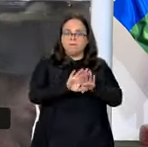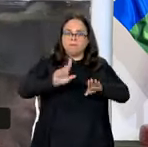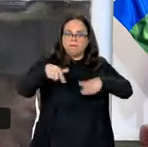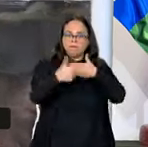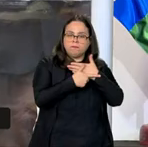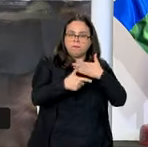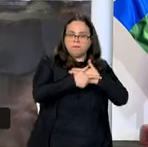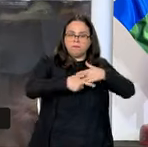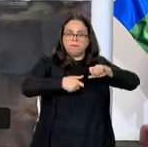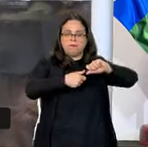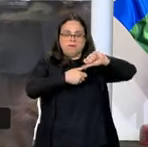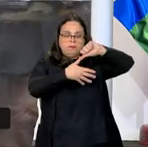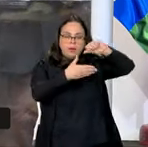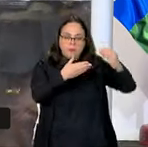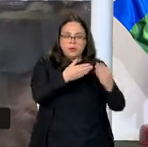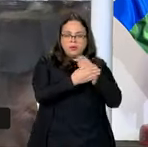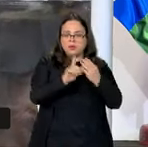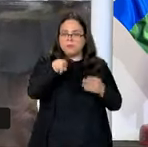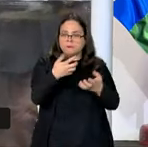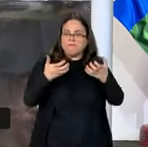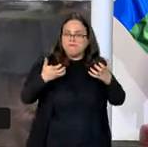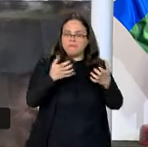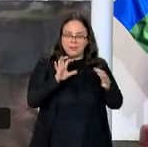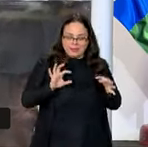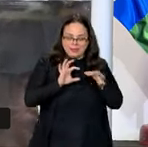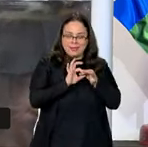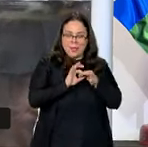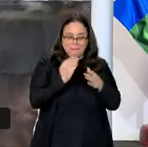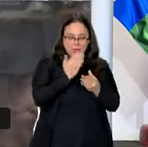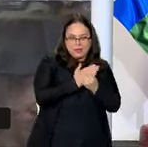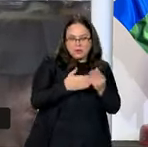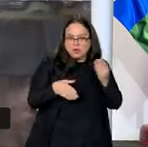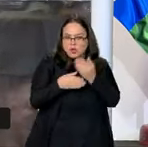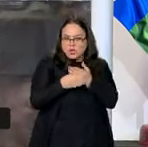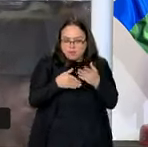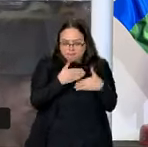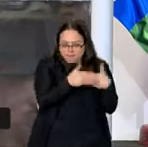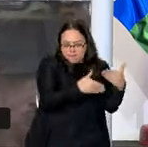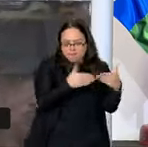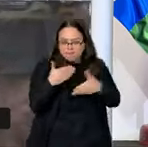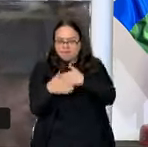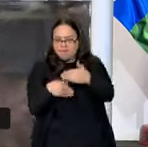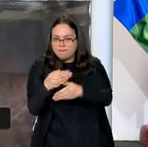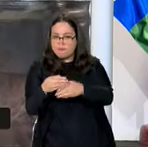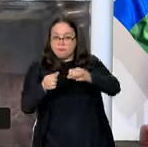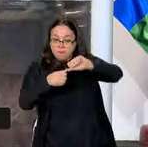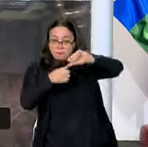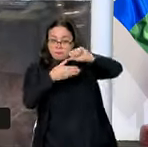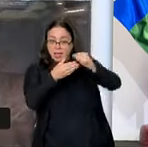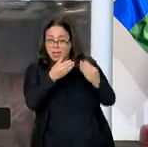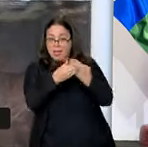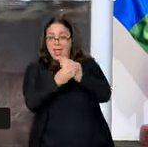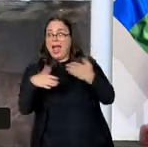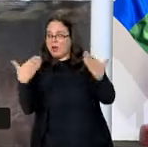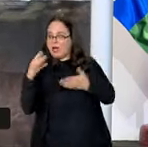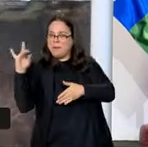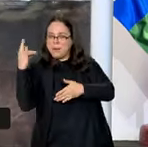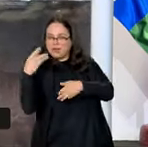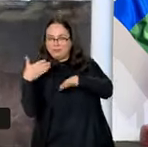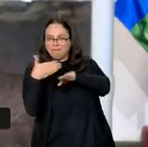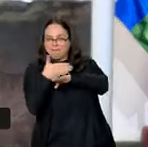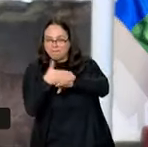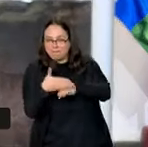Mercosul. Nosotros queremos ser este elo de ligación entre dos procesos. Mercosul, en el que la Bolivia acaba de entrar,